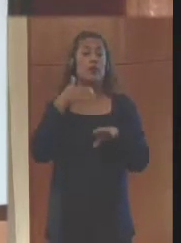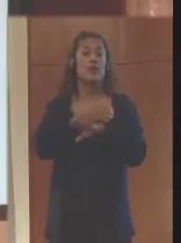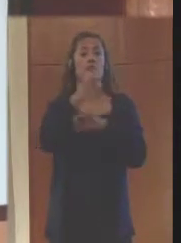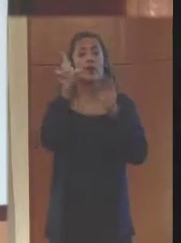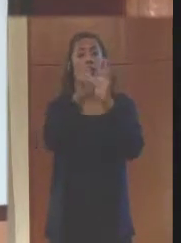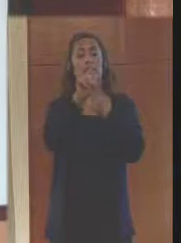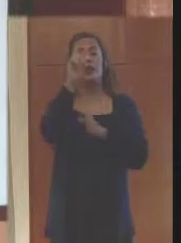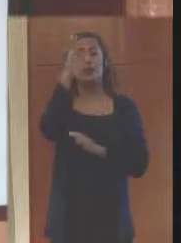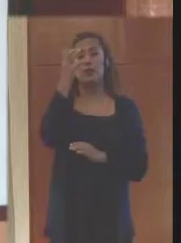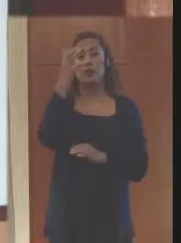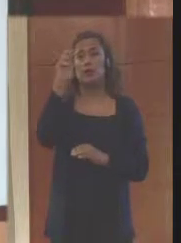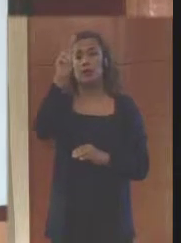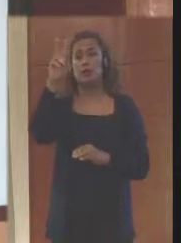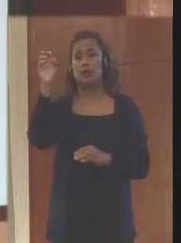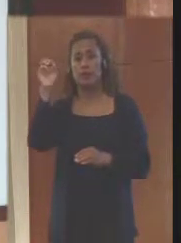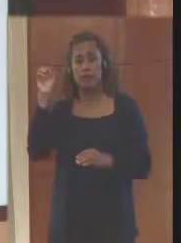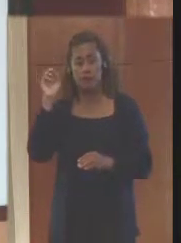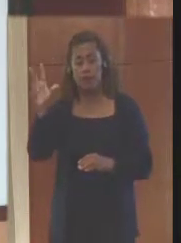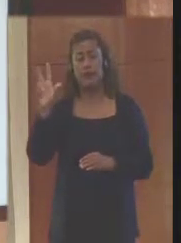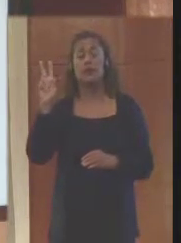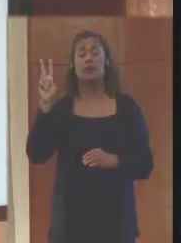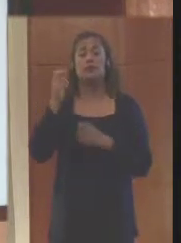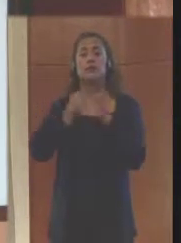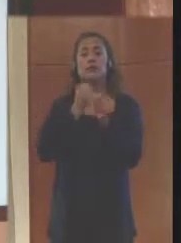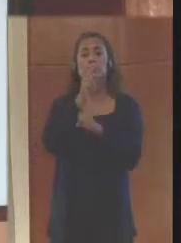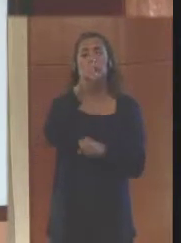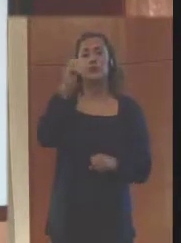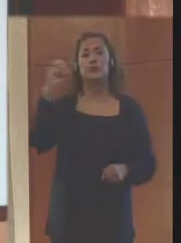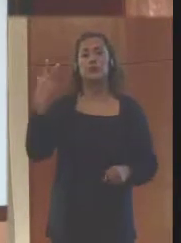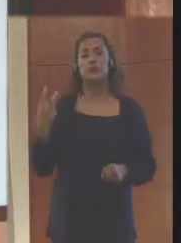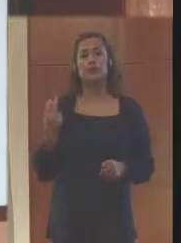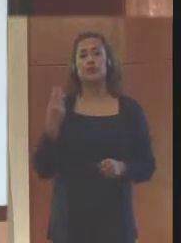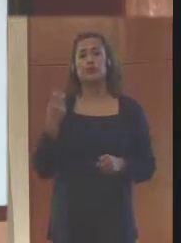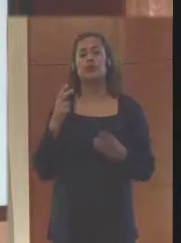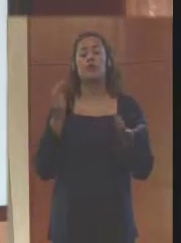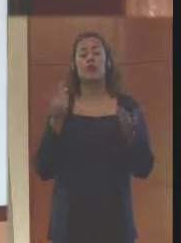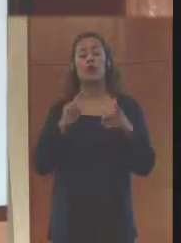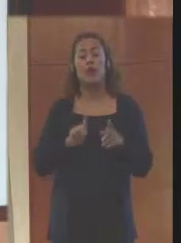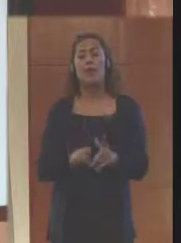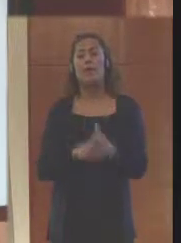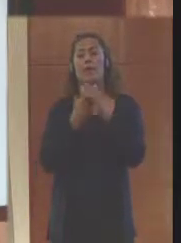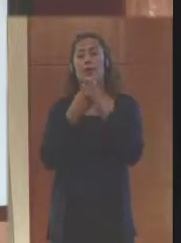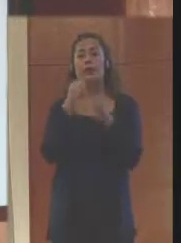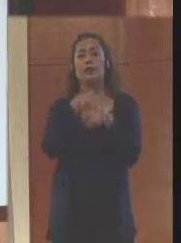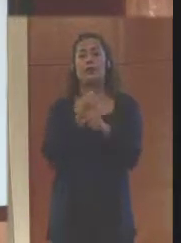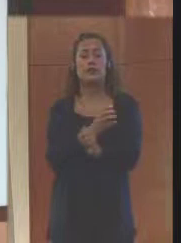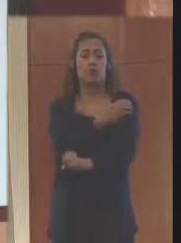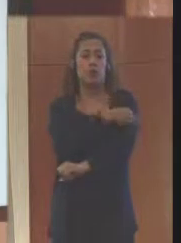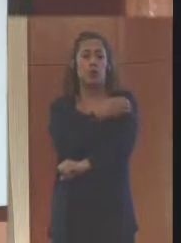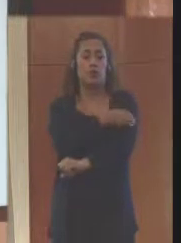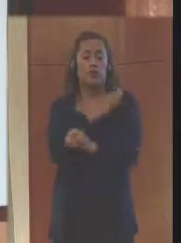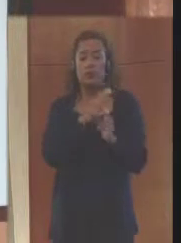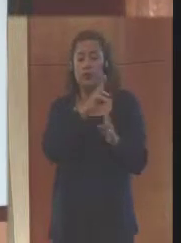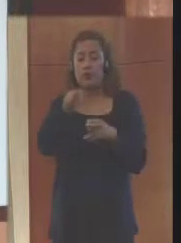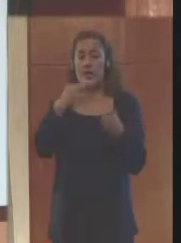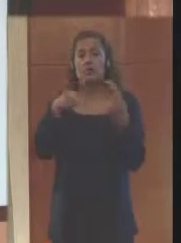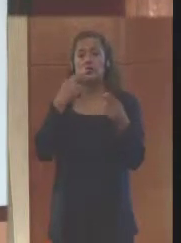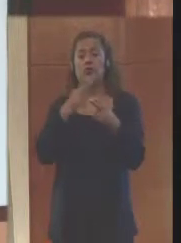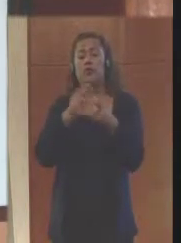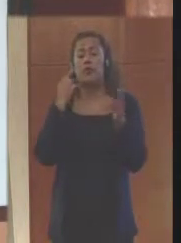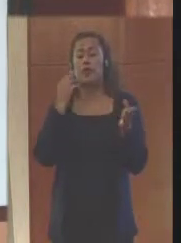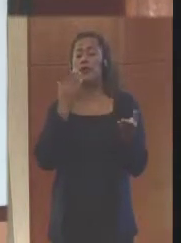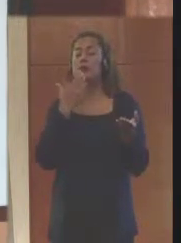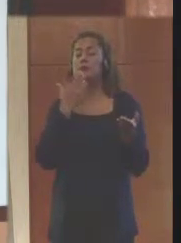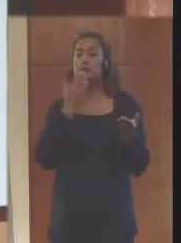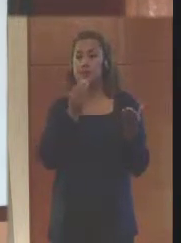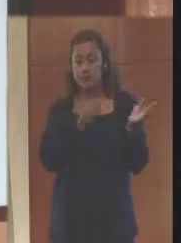1523 del año 2012 y la conformación de los Comités Nacionales para la Gestión del Riesgo de Desastres